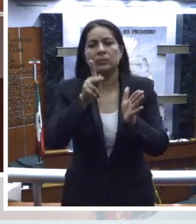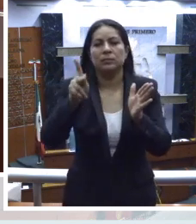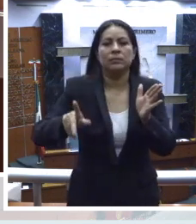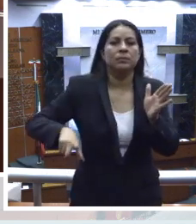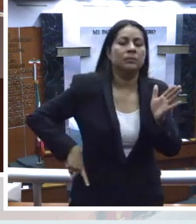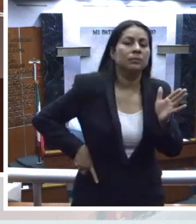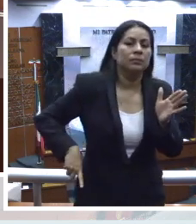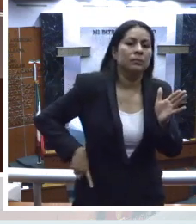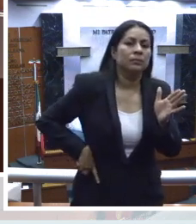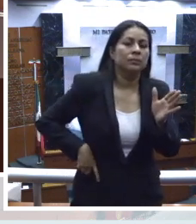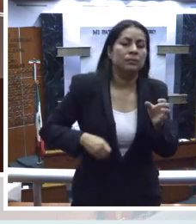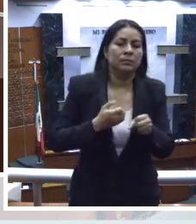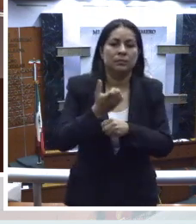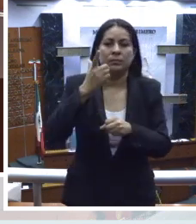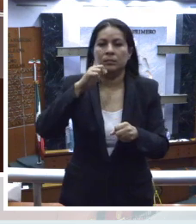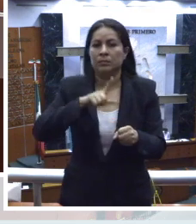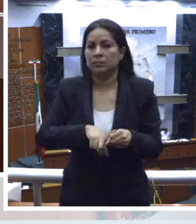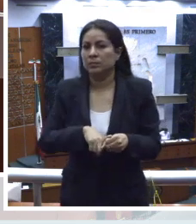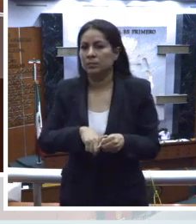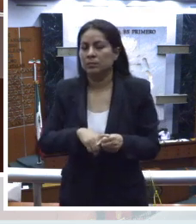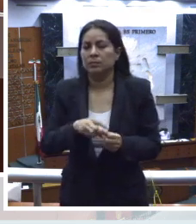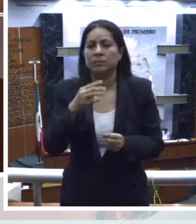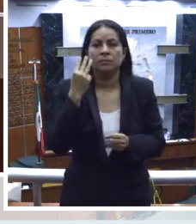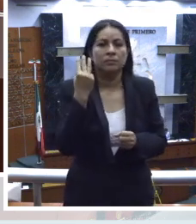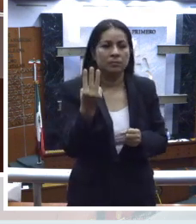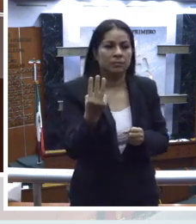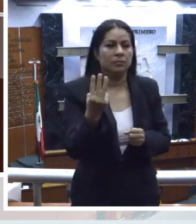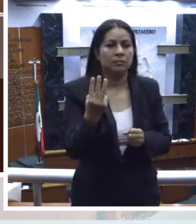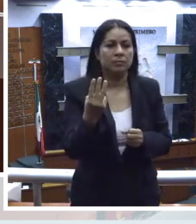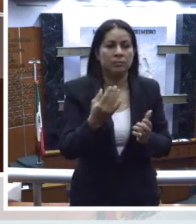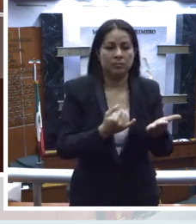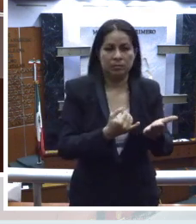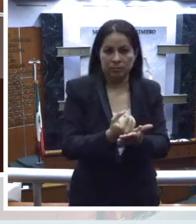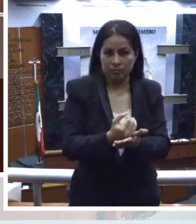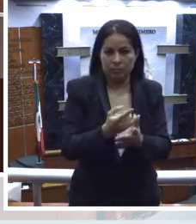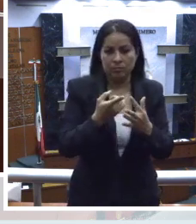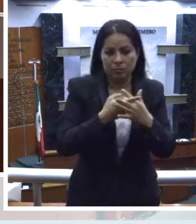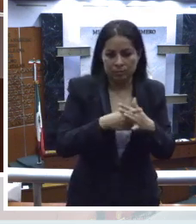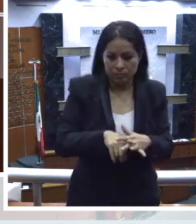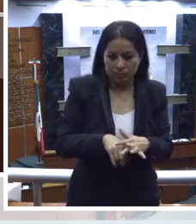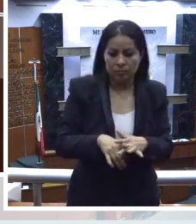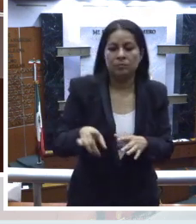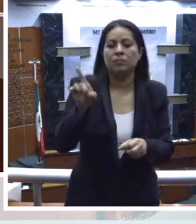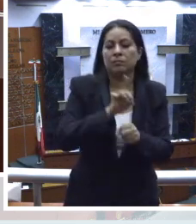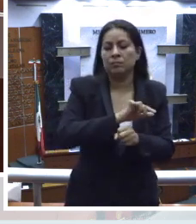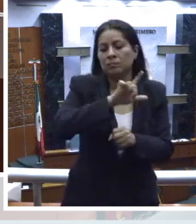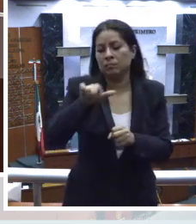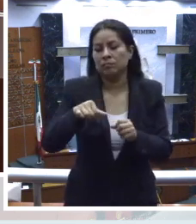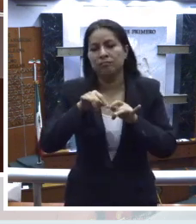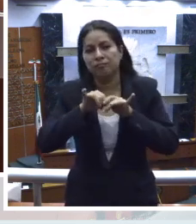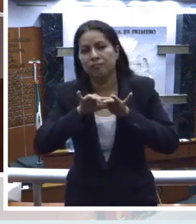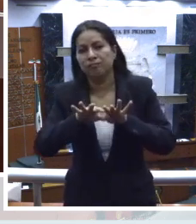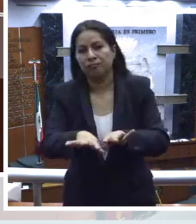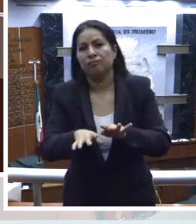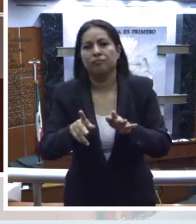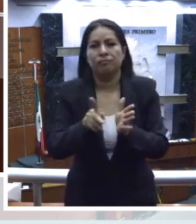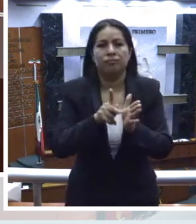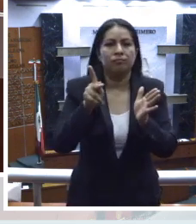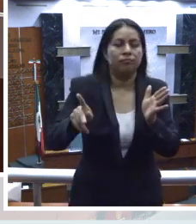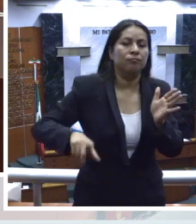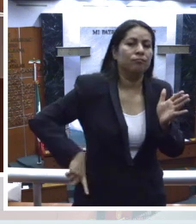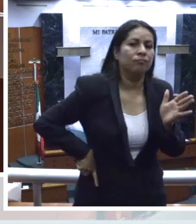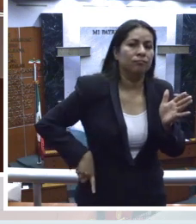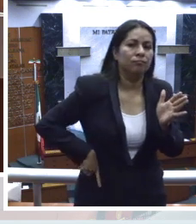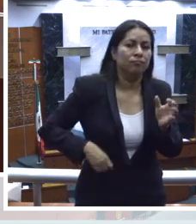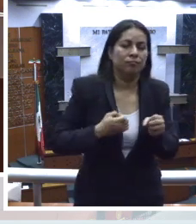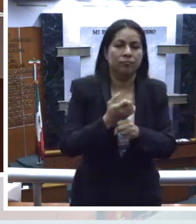oficial del Gobierno del Estado de Guerrero. Tercero, el presente decreto entrará en vigor al día siguiente de su publicación en el periódico oficial